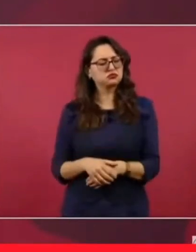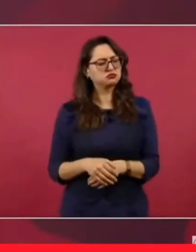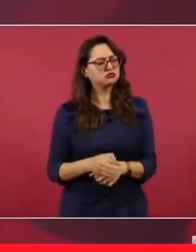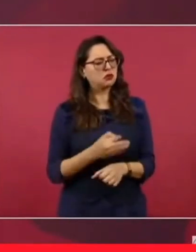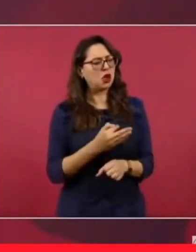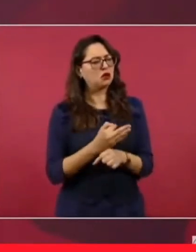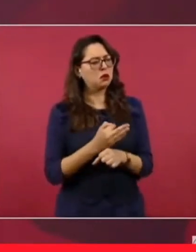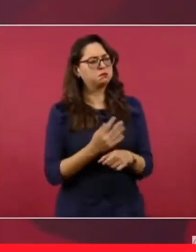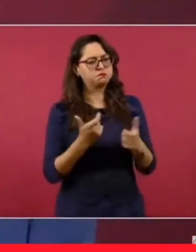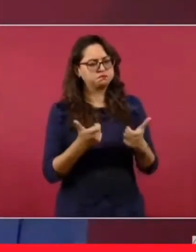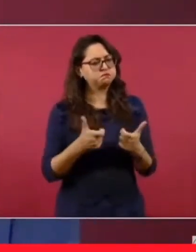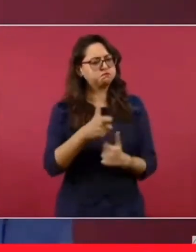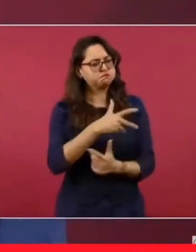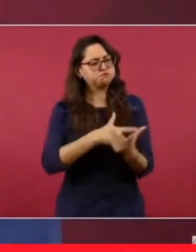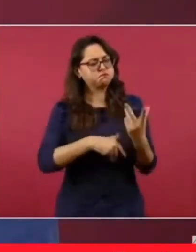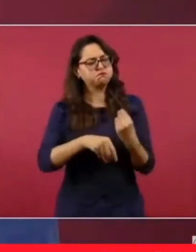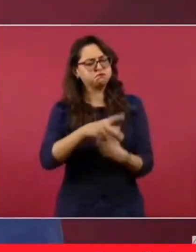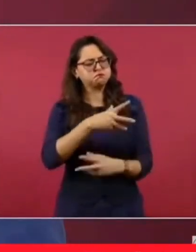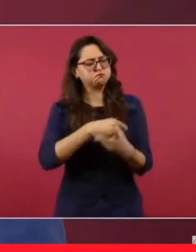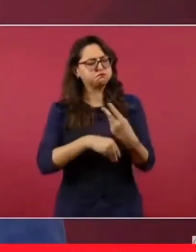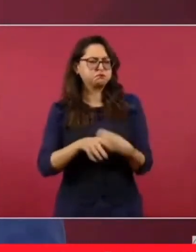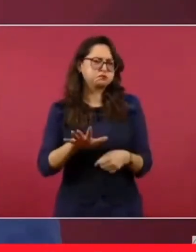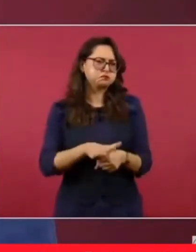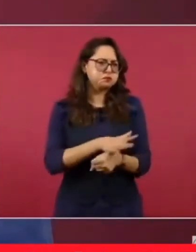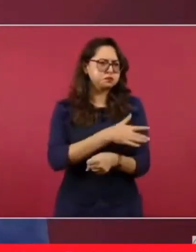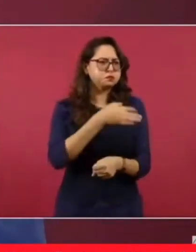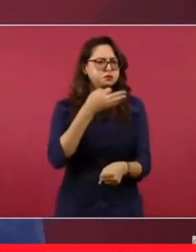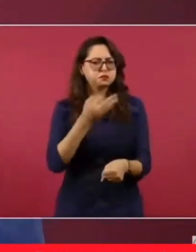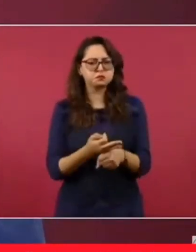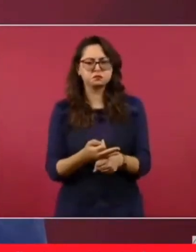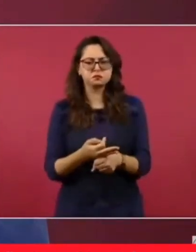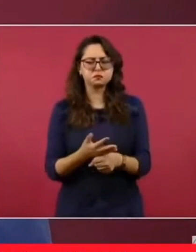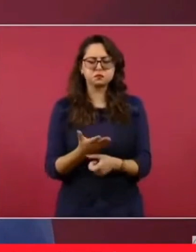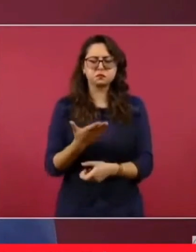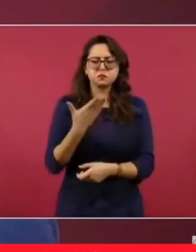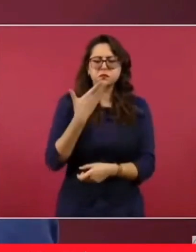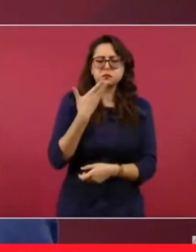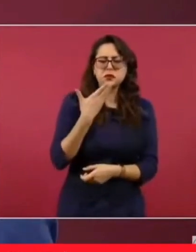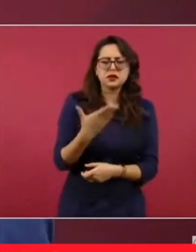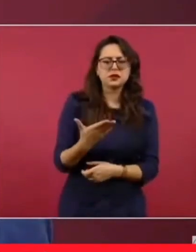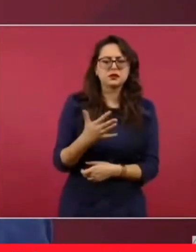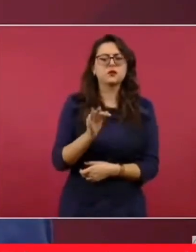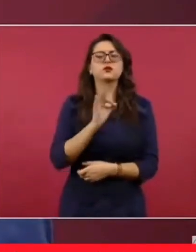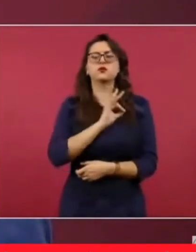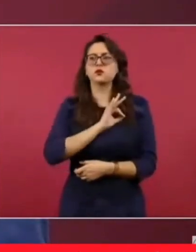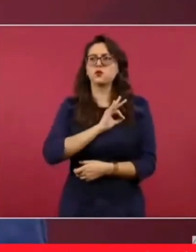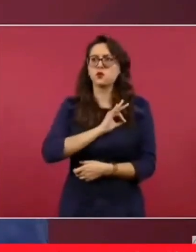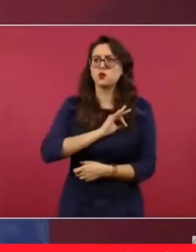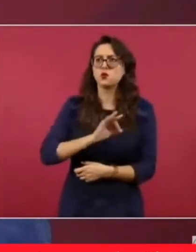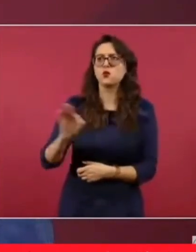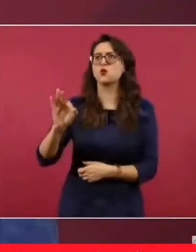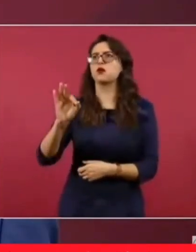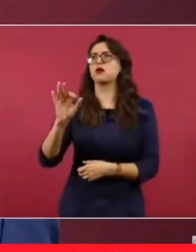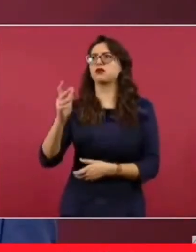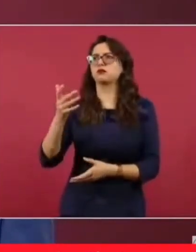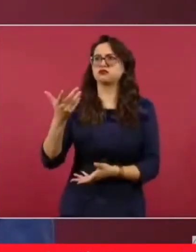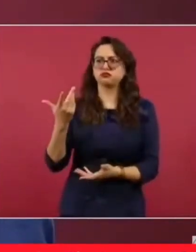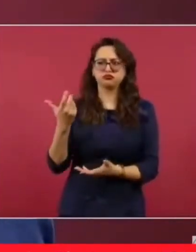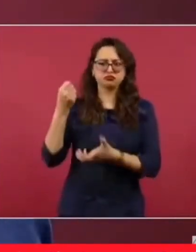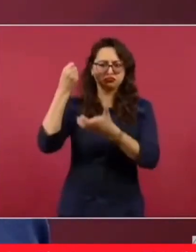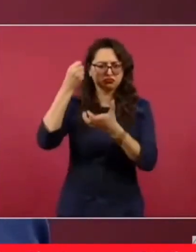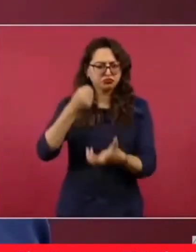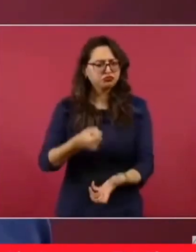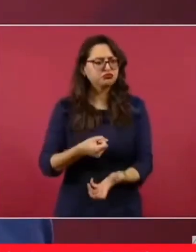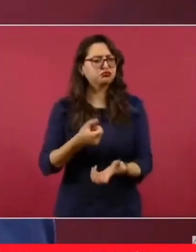inversión en México, que hay estabilidad económica, financiera,